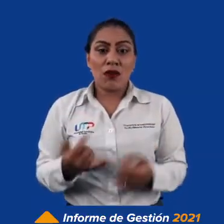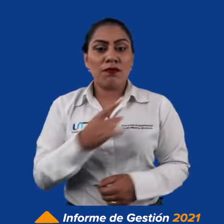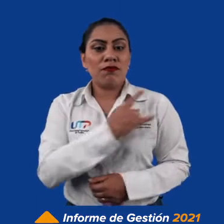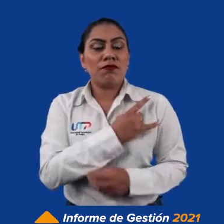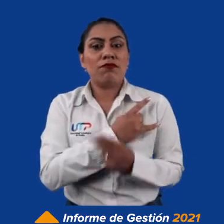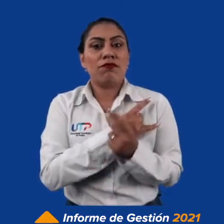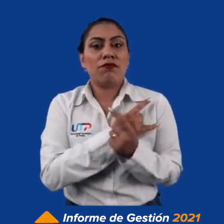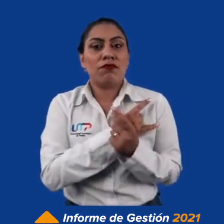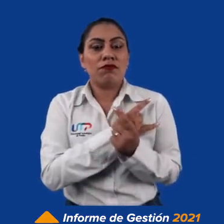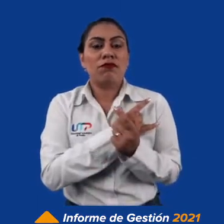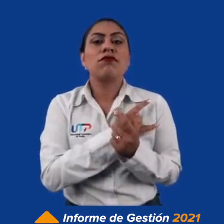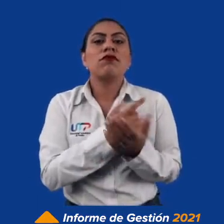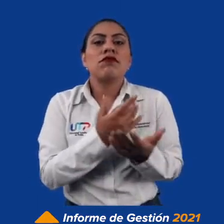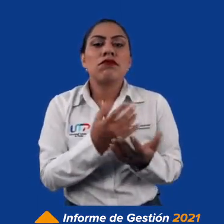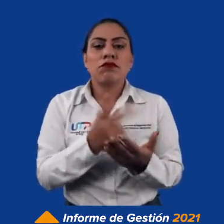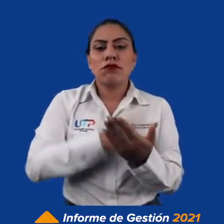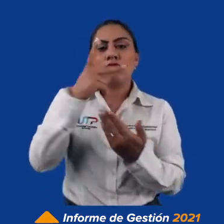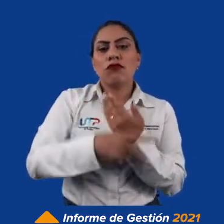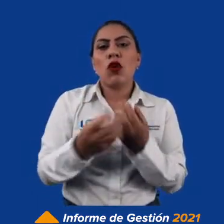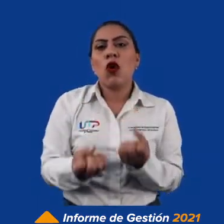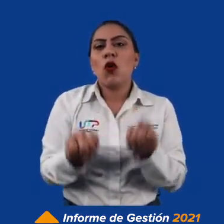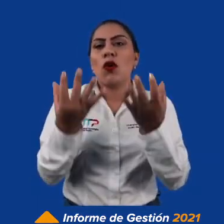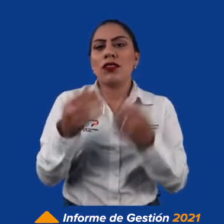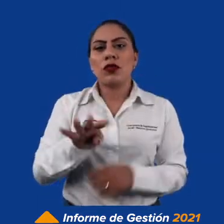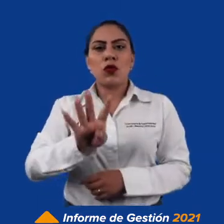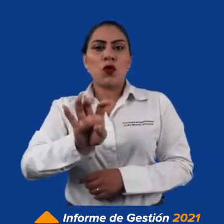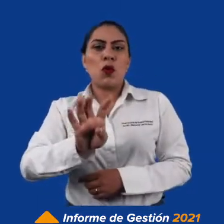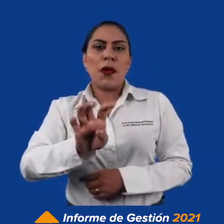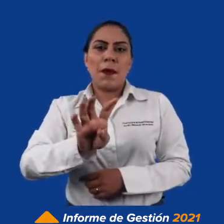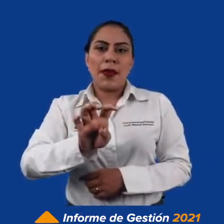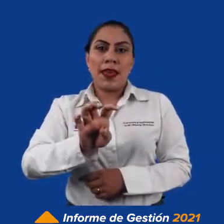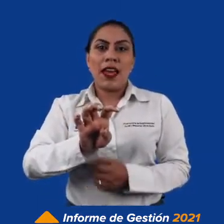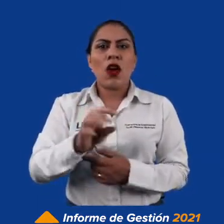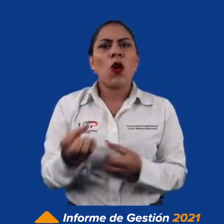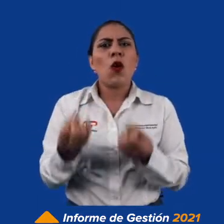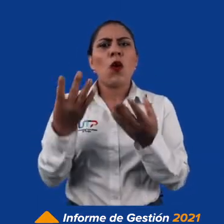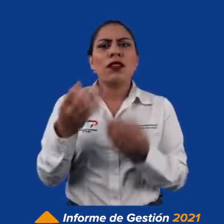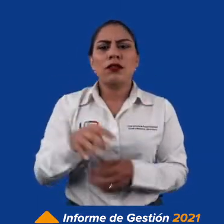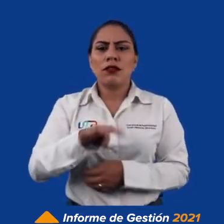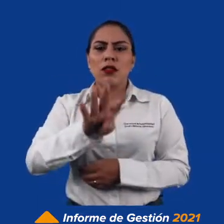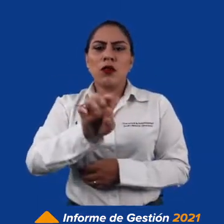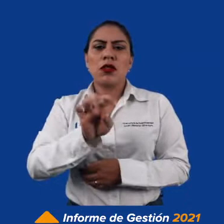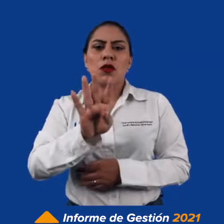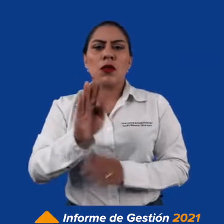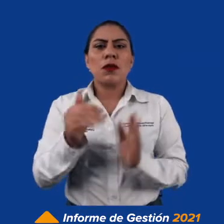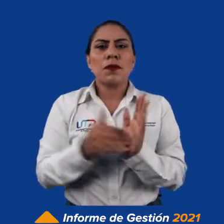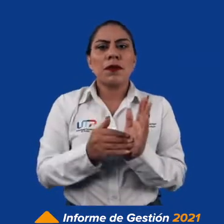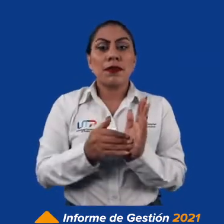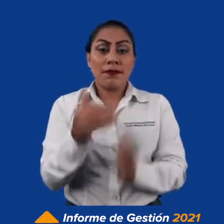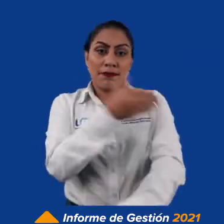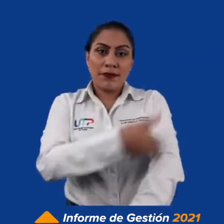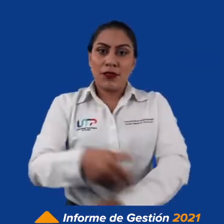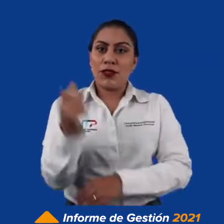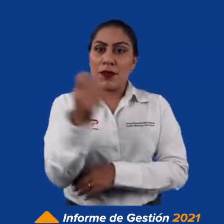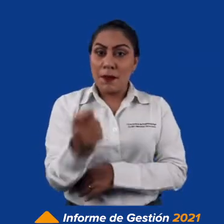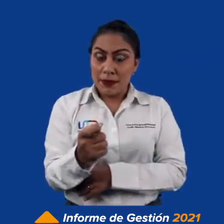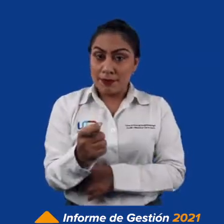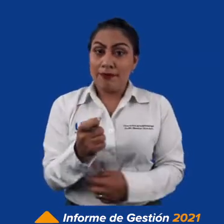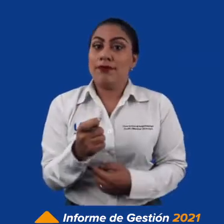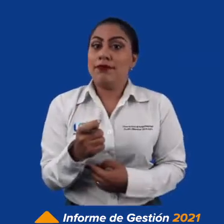Actualmente, la UTP ejecuta nueve proyectos por un valor aproximado a los 94.000 millones de pesos,